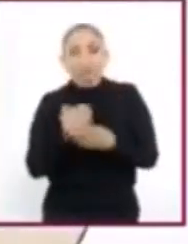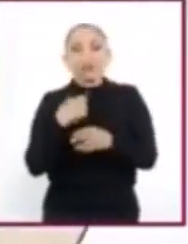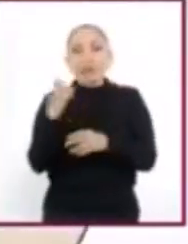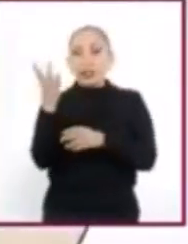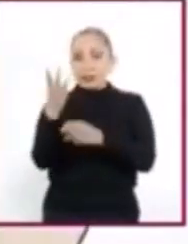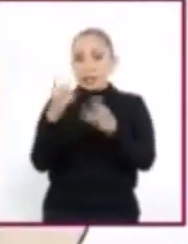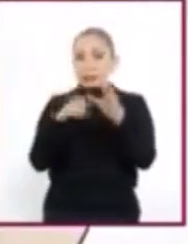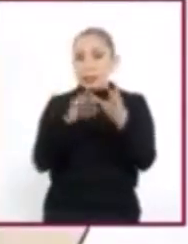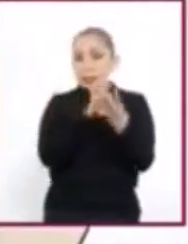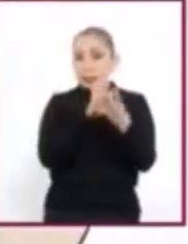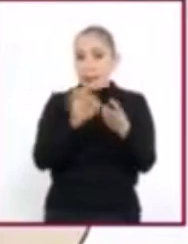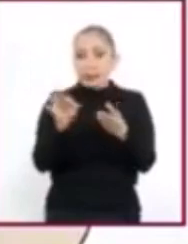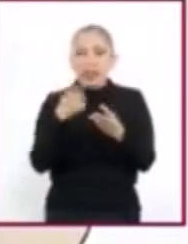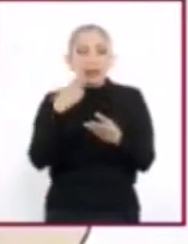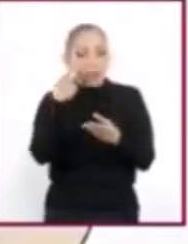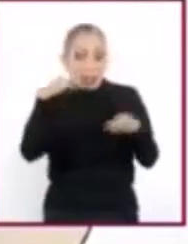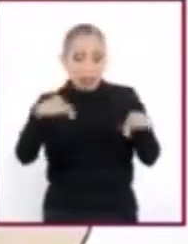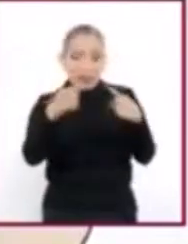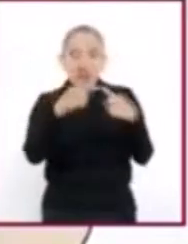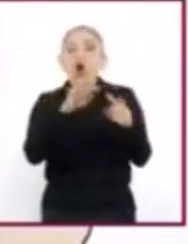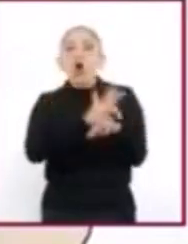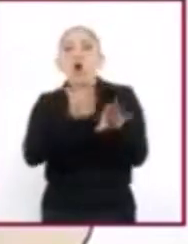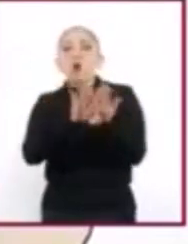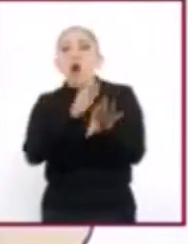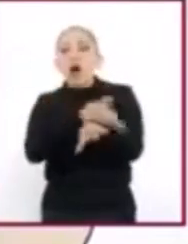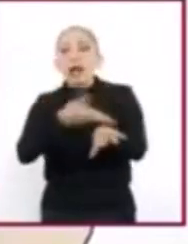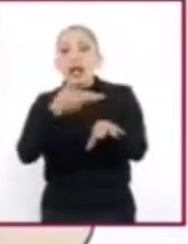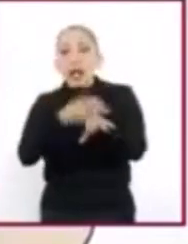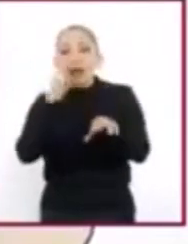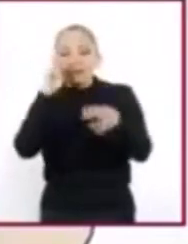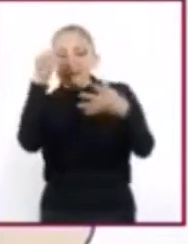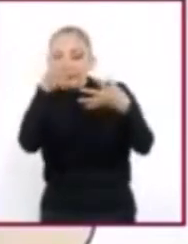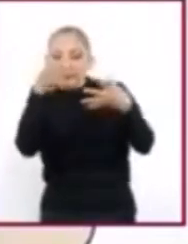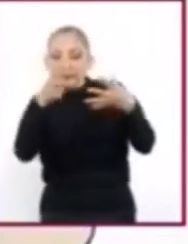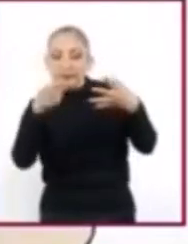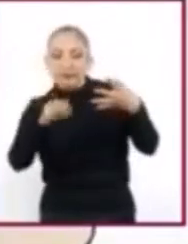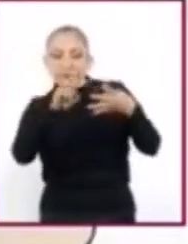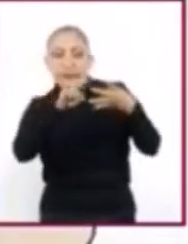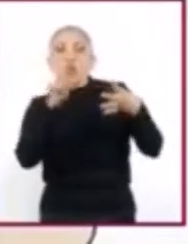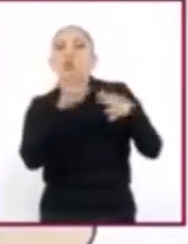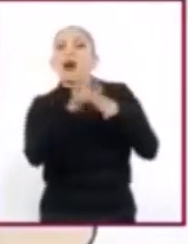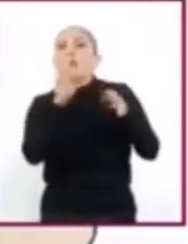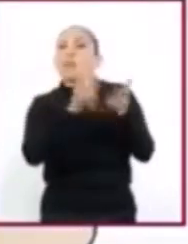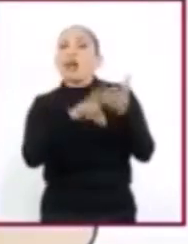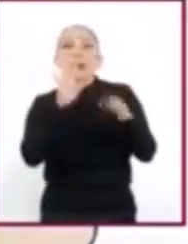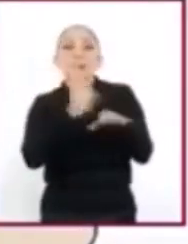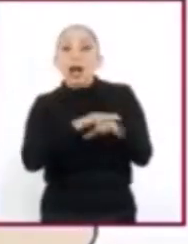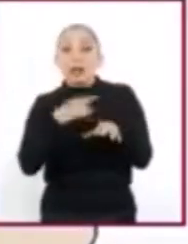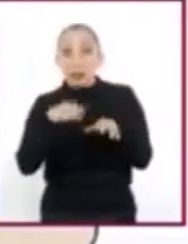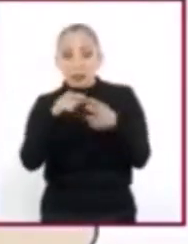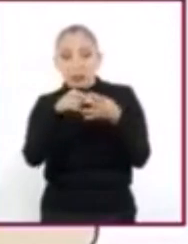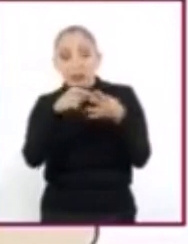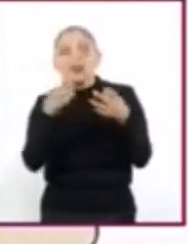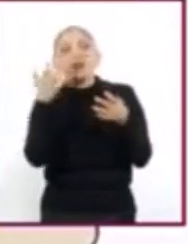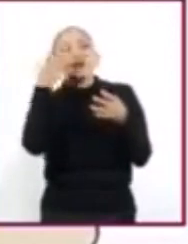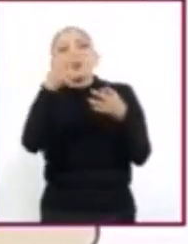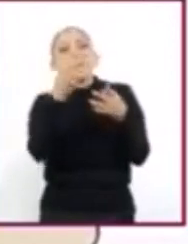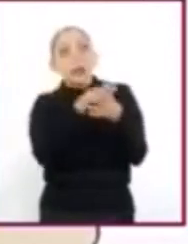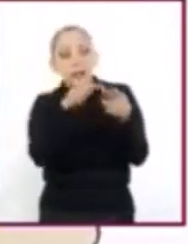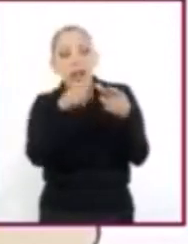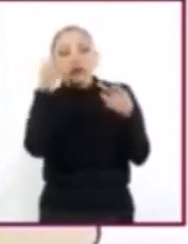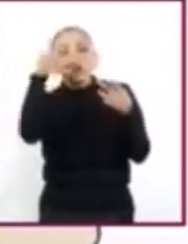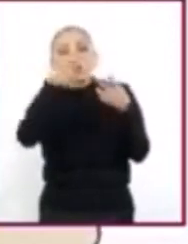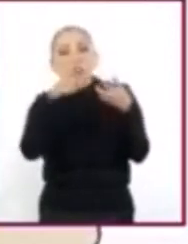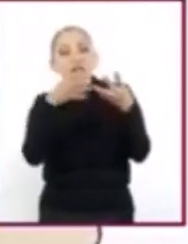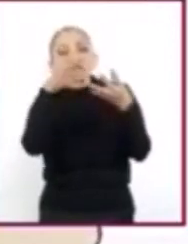diseñar las posibles soluciones al conflicto y valorar cada una de ellas, teniendo en cuenta las consecuencias positivas y negativas que